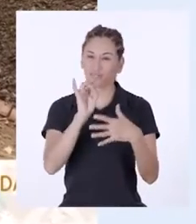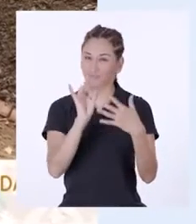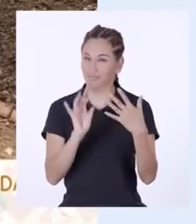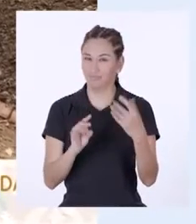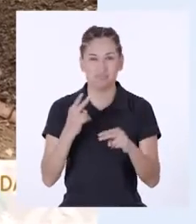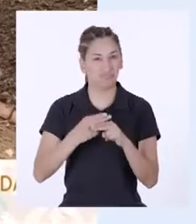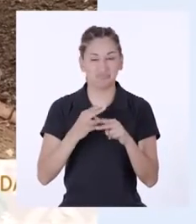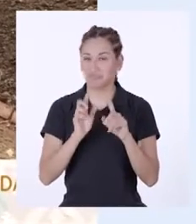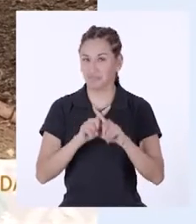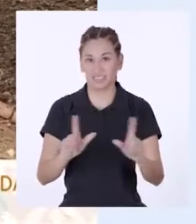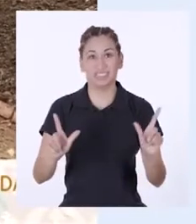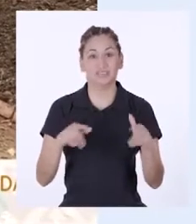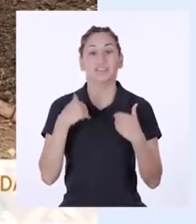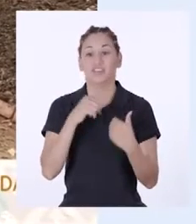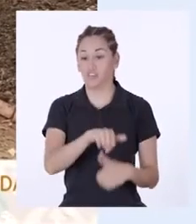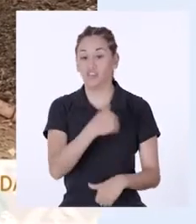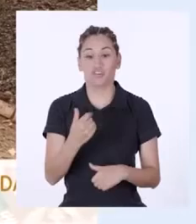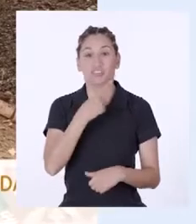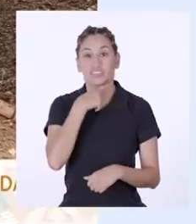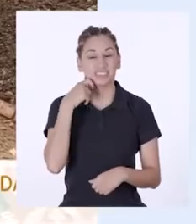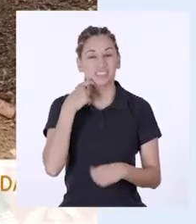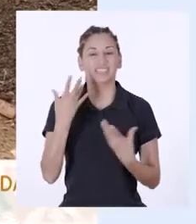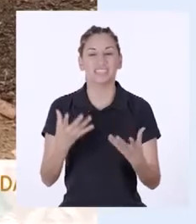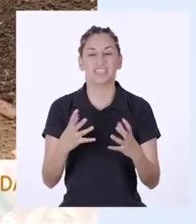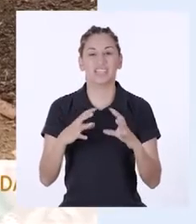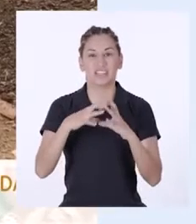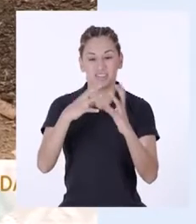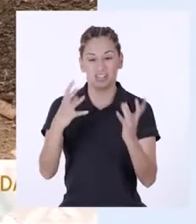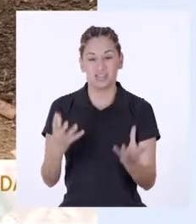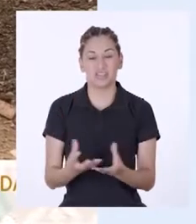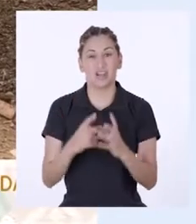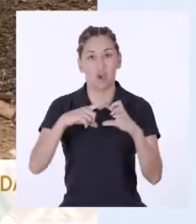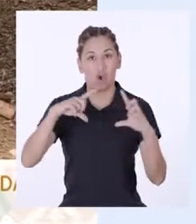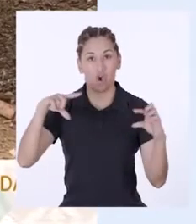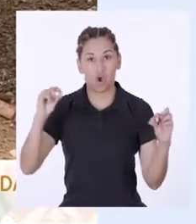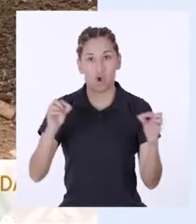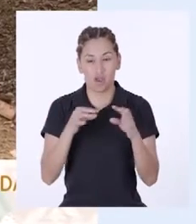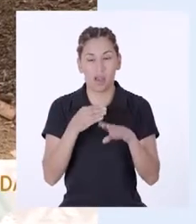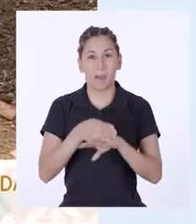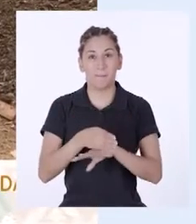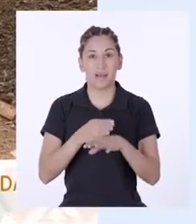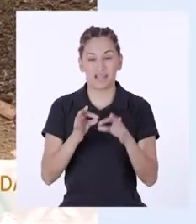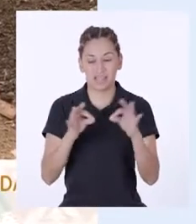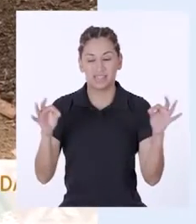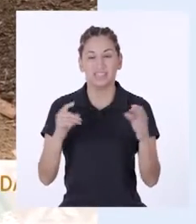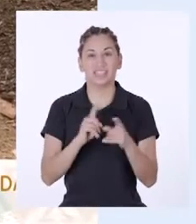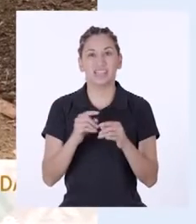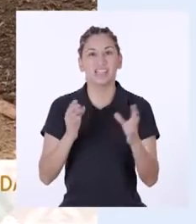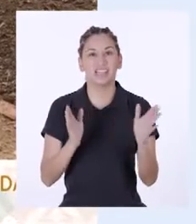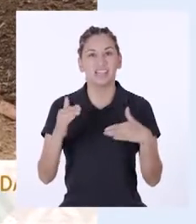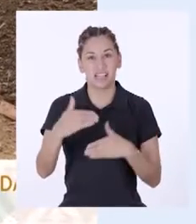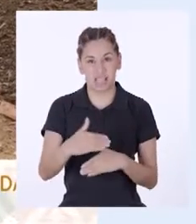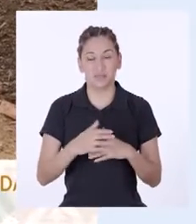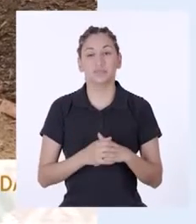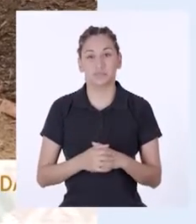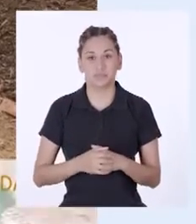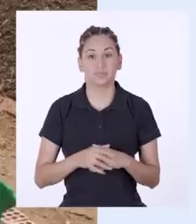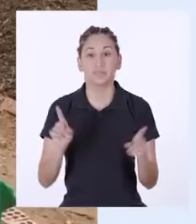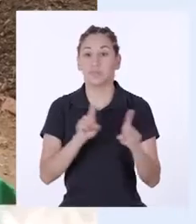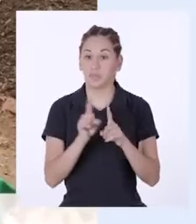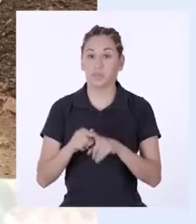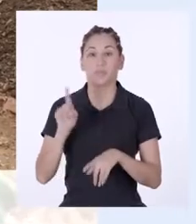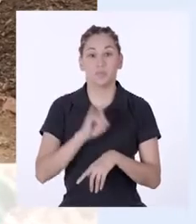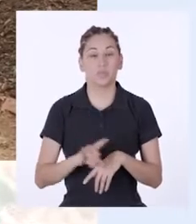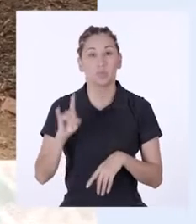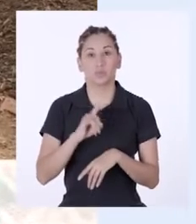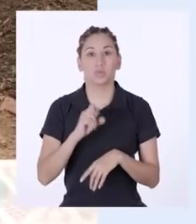que son los residuos orgánicos secos, que son los restos de poda, las hojarajas y pedazos pequeñitos de cartón. También vamos a usar lo